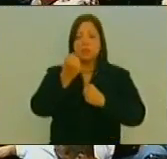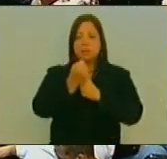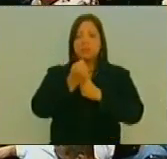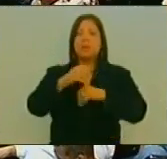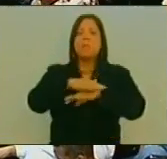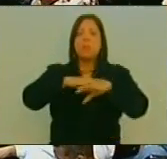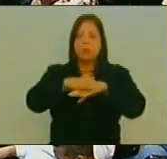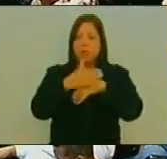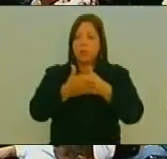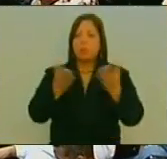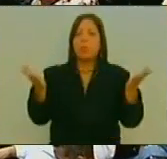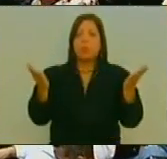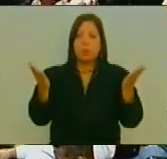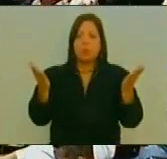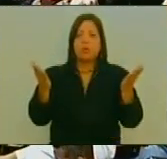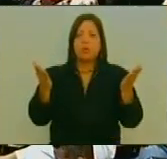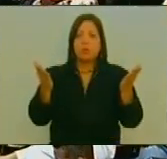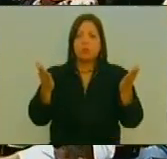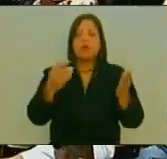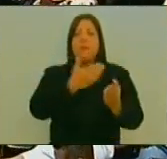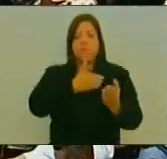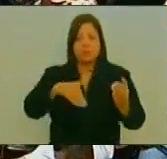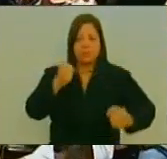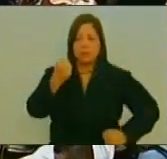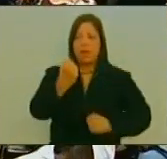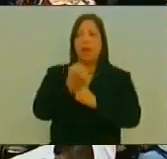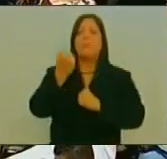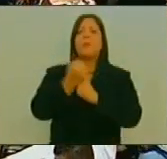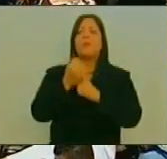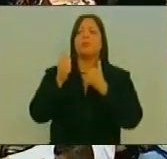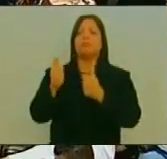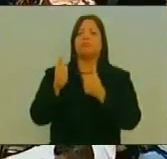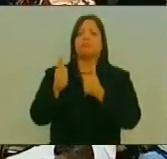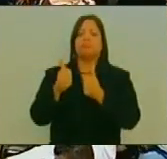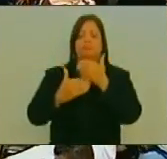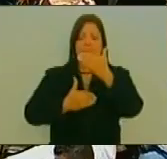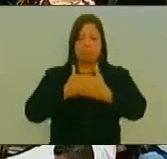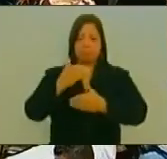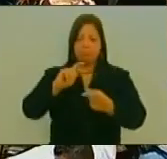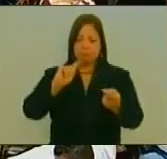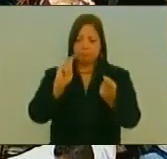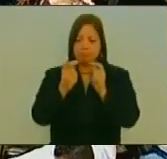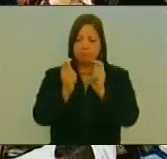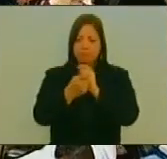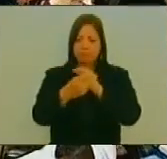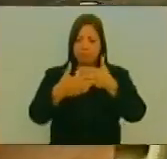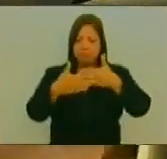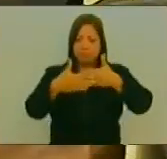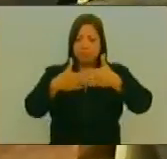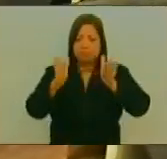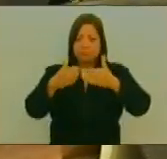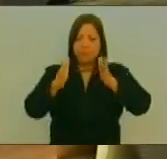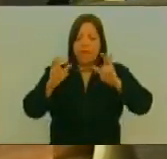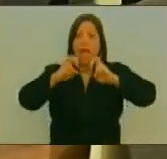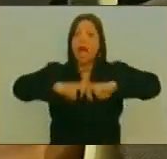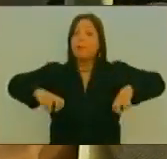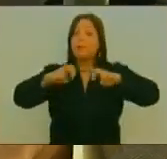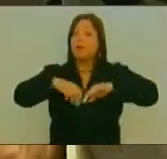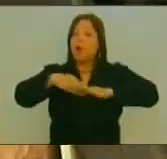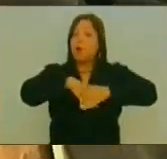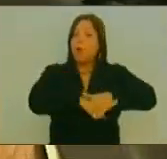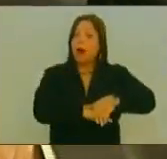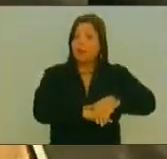Ministerio Público De parte Del Ejecutivo Nacional En el proceso De reapertura De las investigaciones